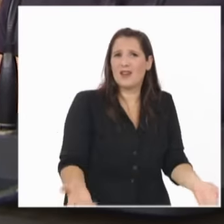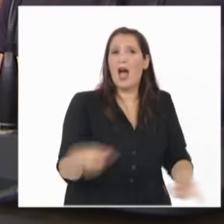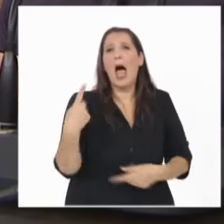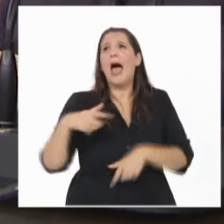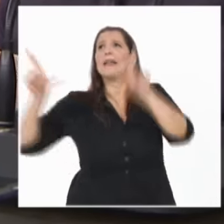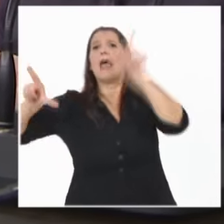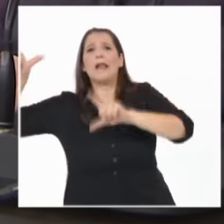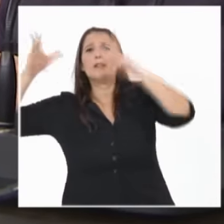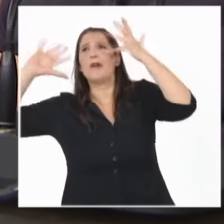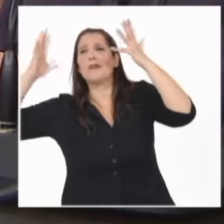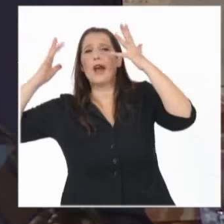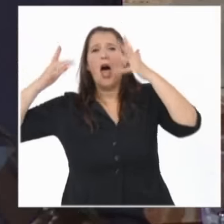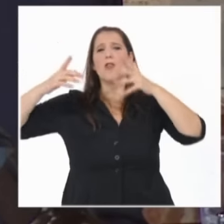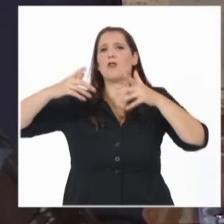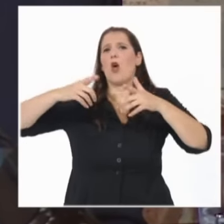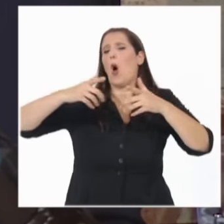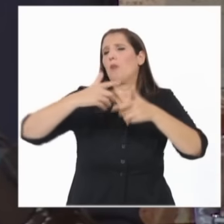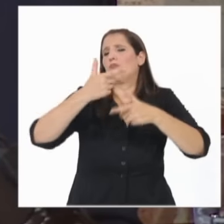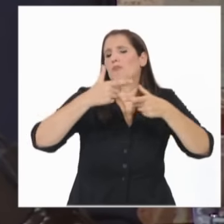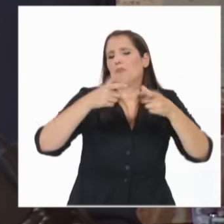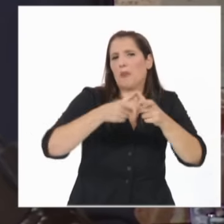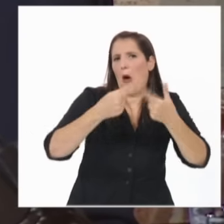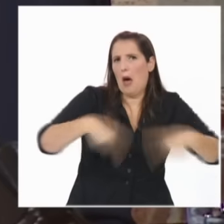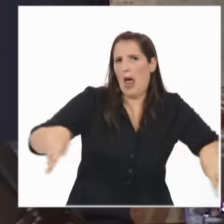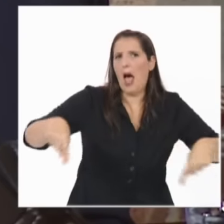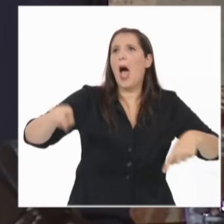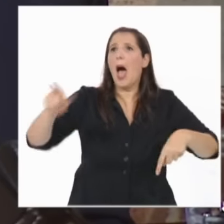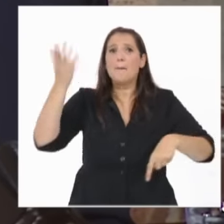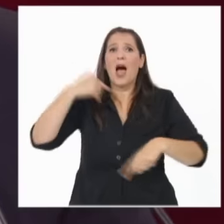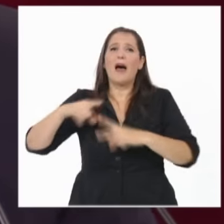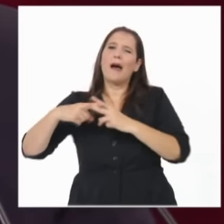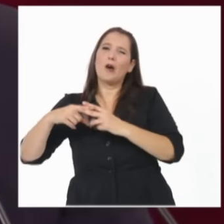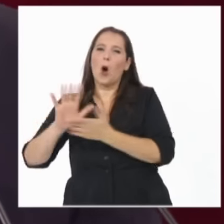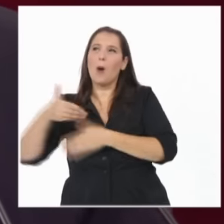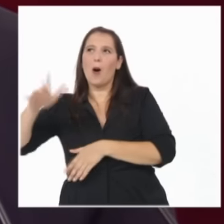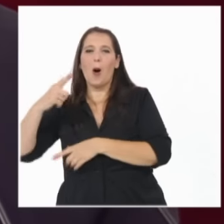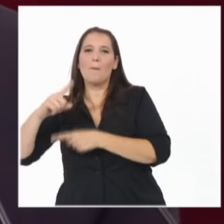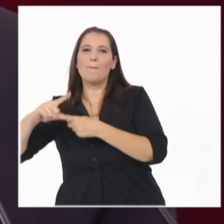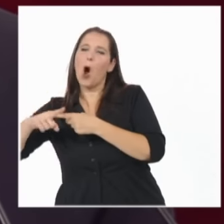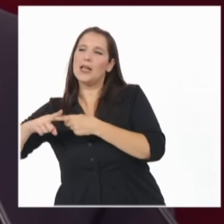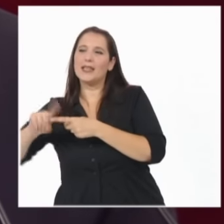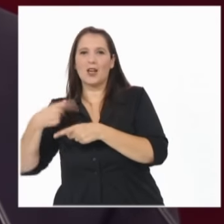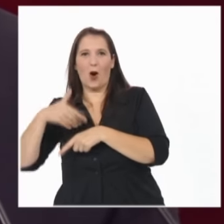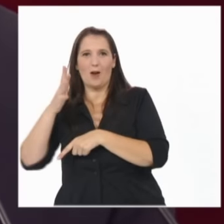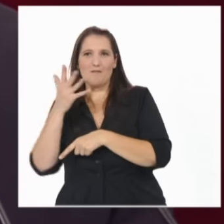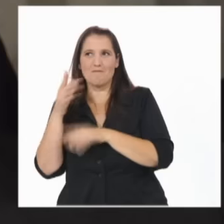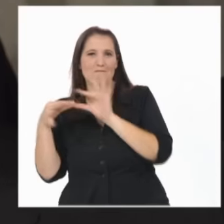los medios públicos y de los programas culturales herramientas partidarias o ideológicas.